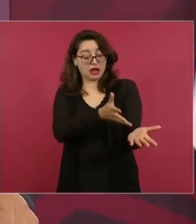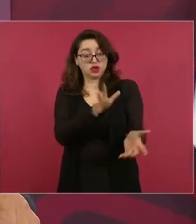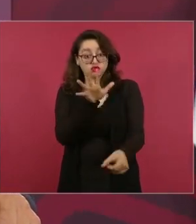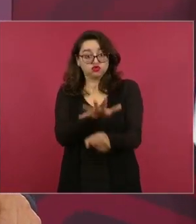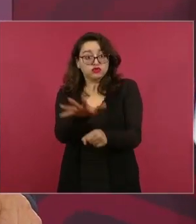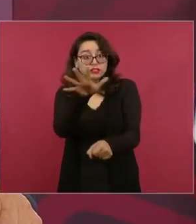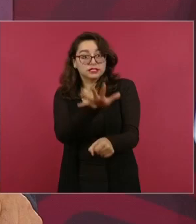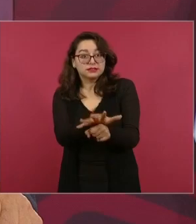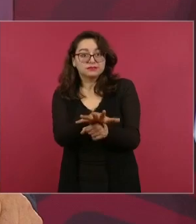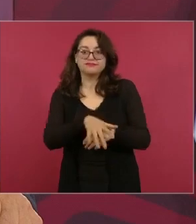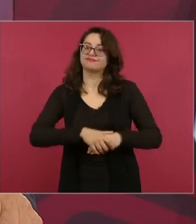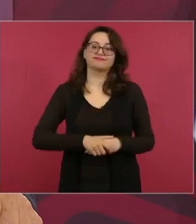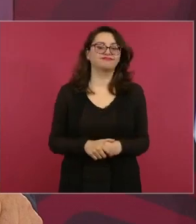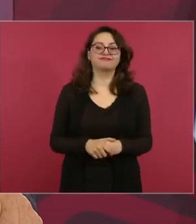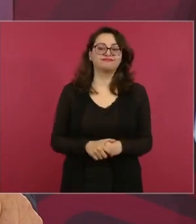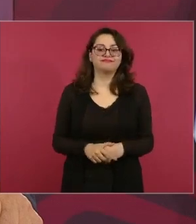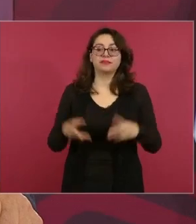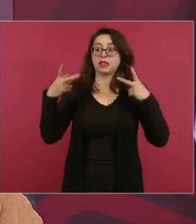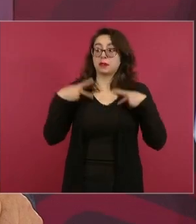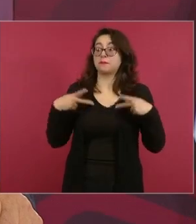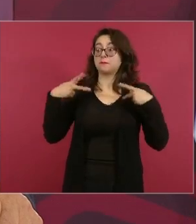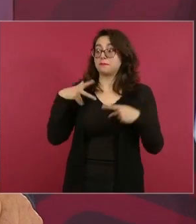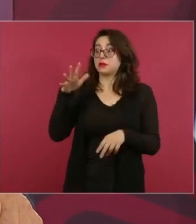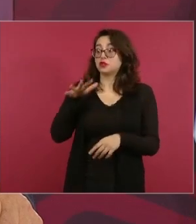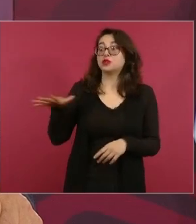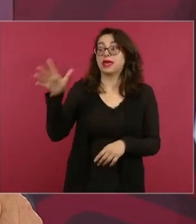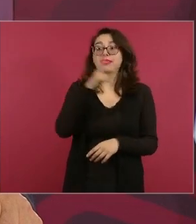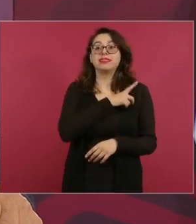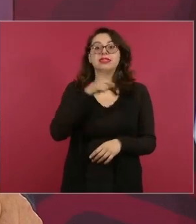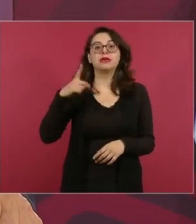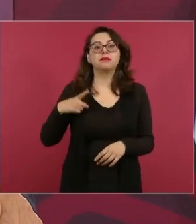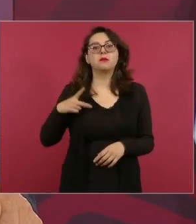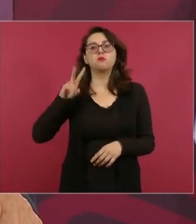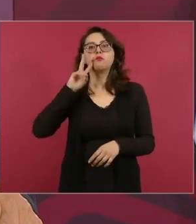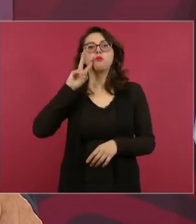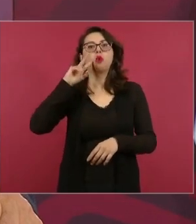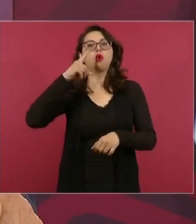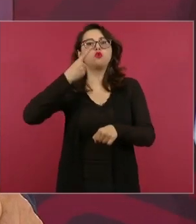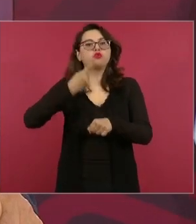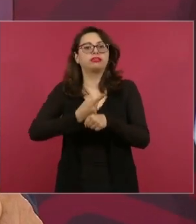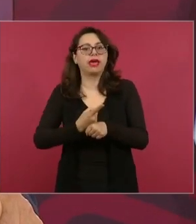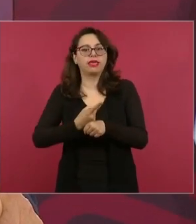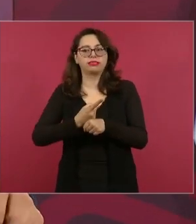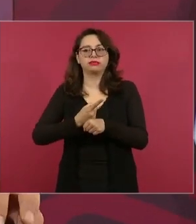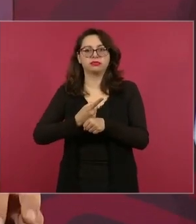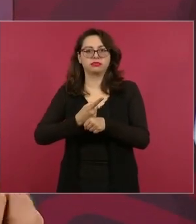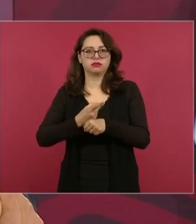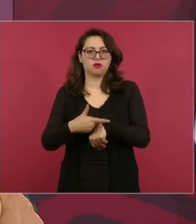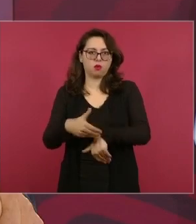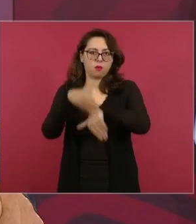Entonces, con ese marco legal, con ese marco jurídico hemos avanzado y en los hechos